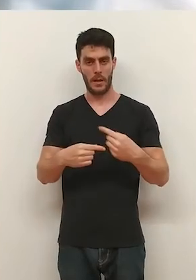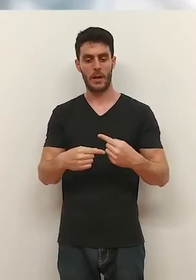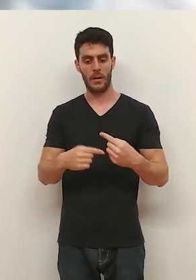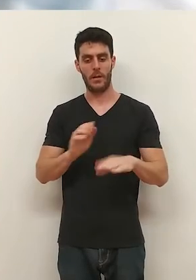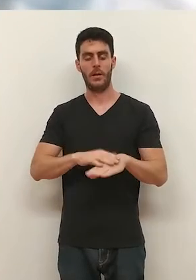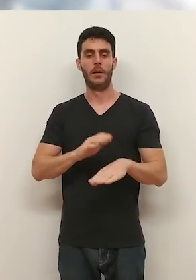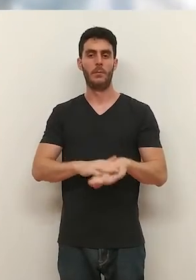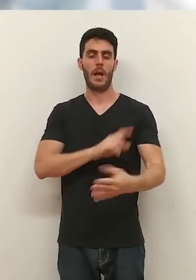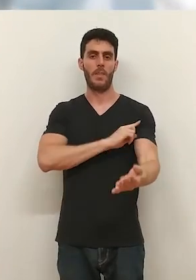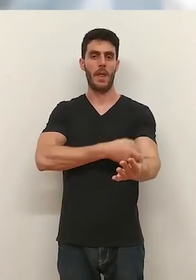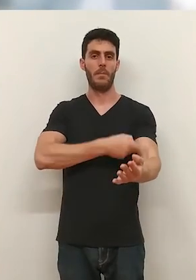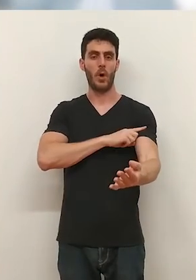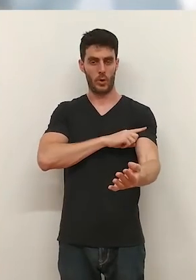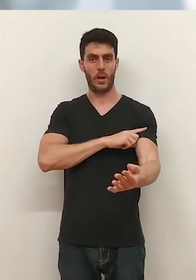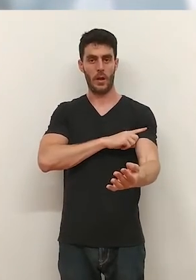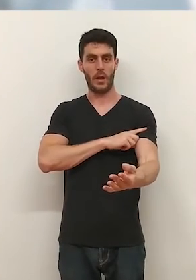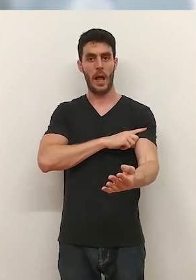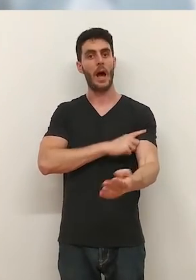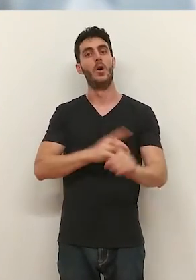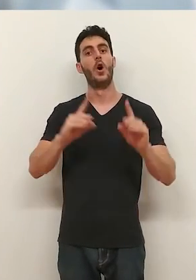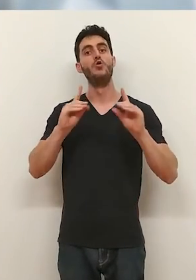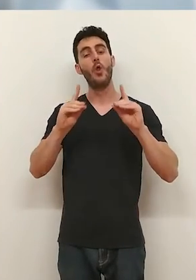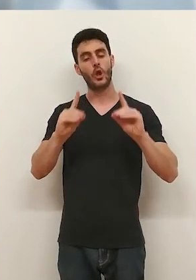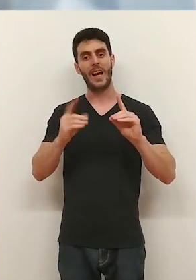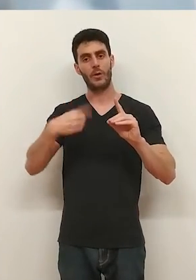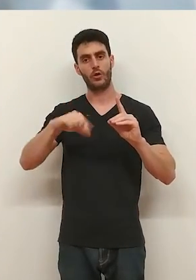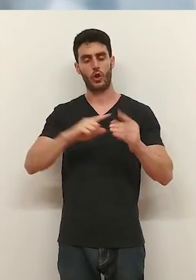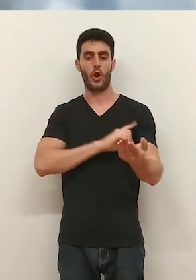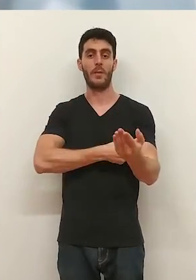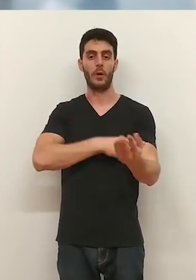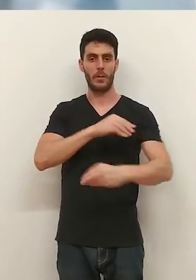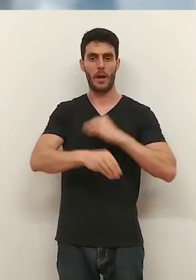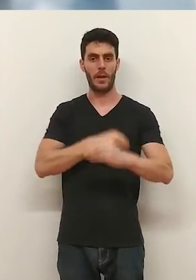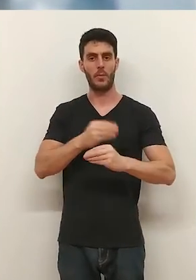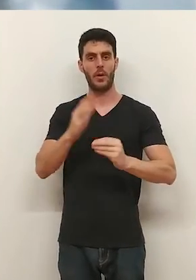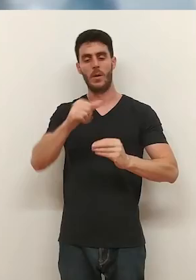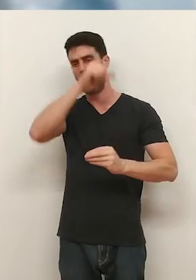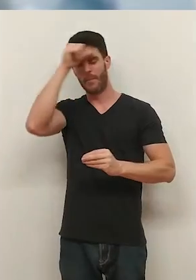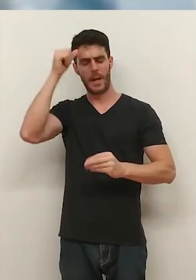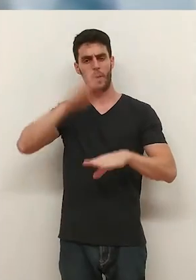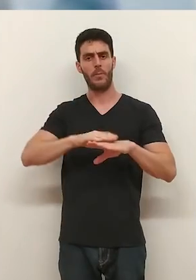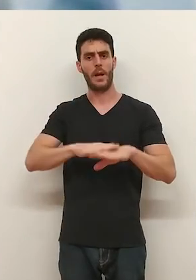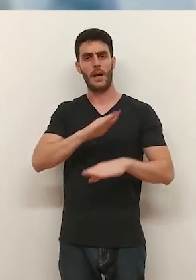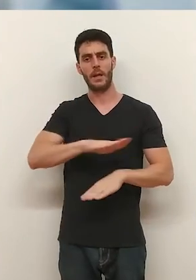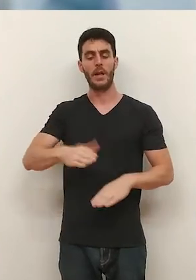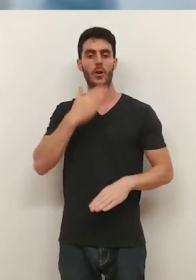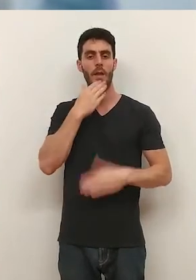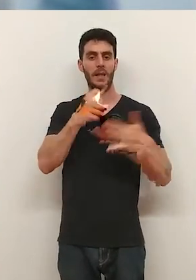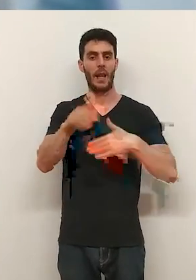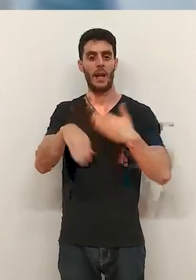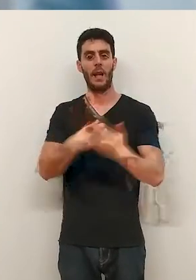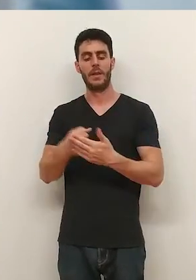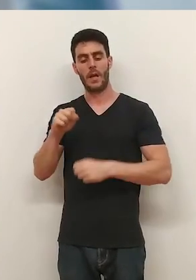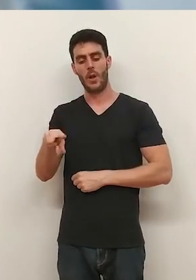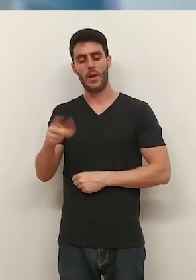las familias para que hagan deporte en esa ludoteca que hacemos deportiva durante este verano para